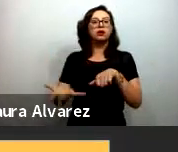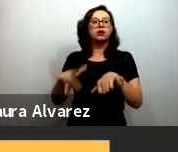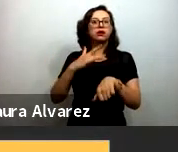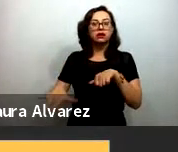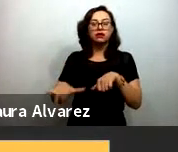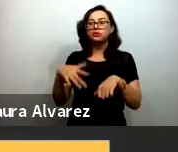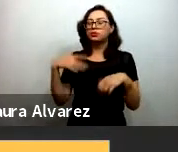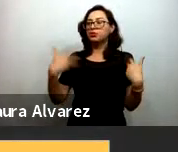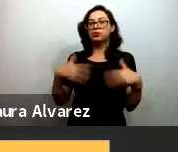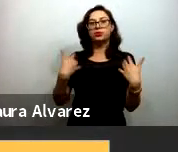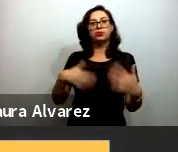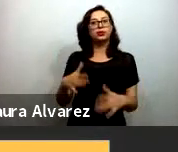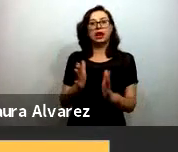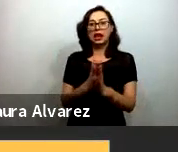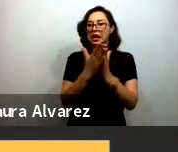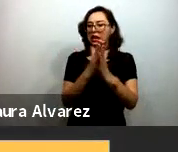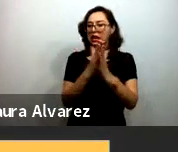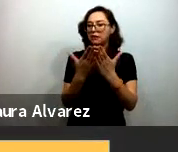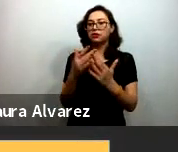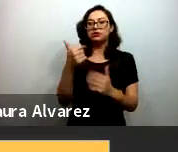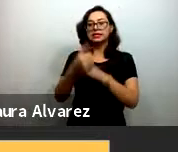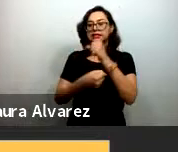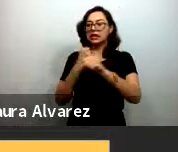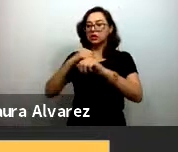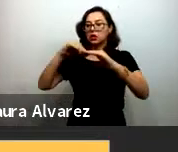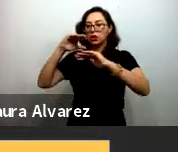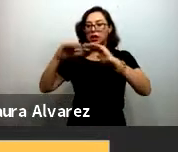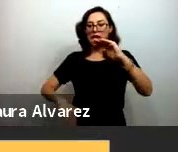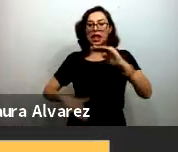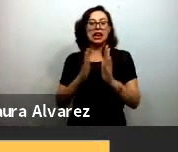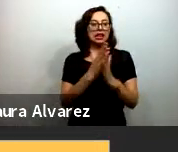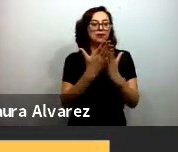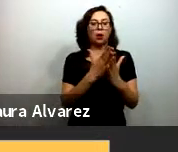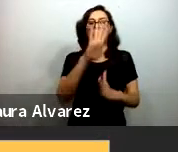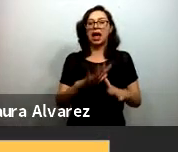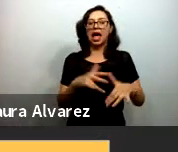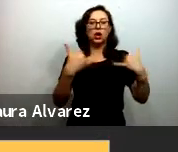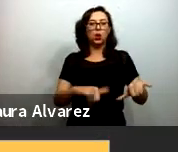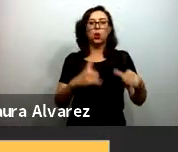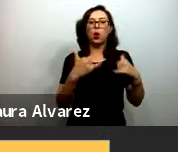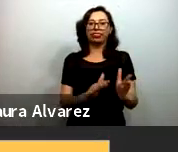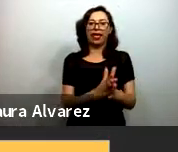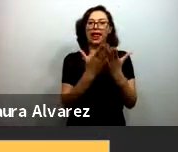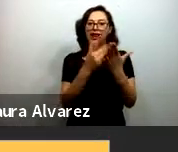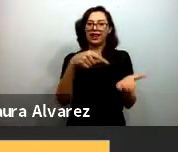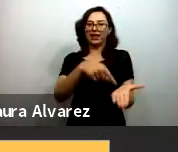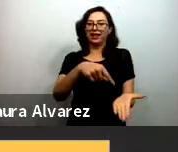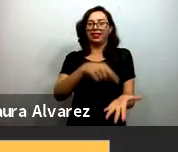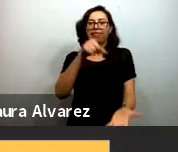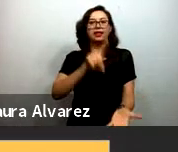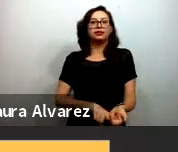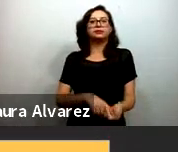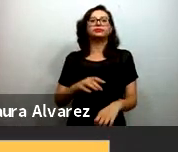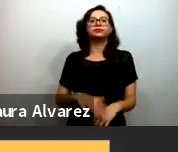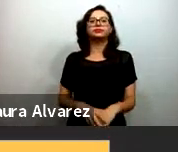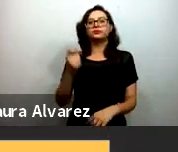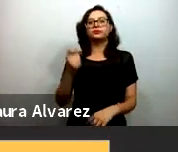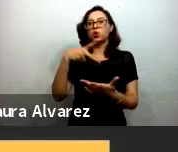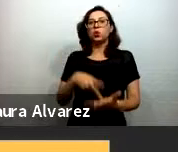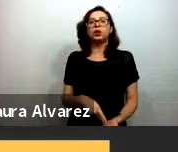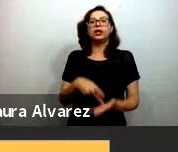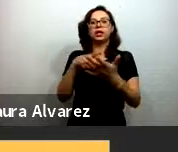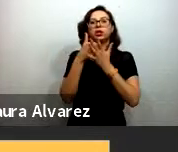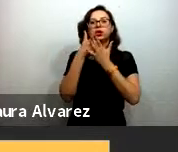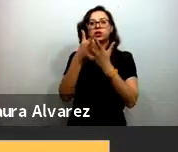para niñas y niños en primera infancia sus libros son juguetes la verdad es que es una institución increíble un kilo de ayuda que apoyó en la